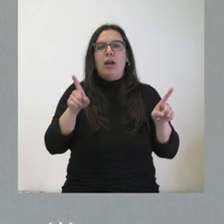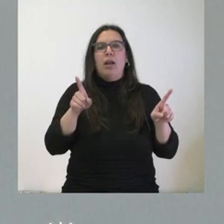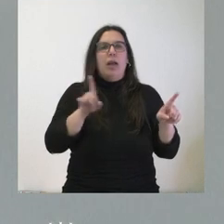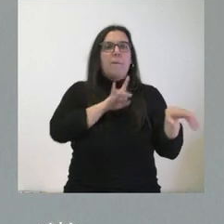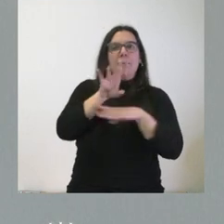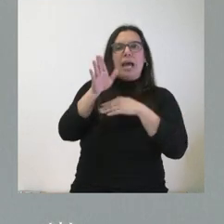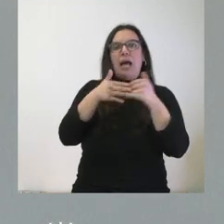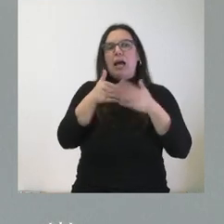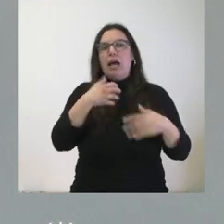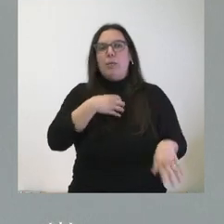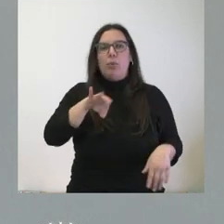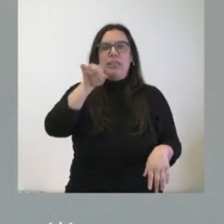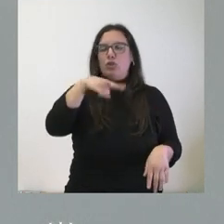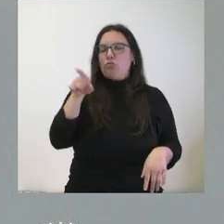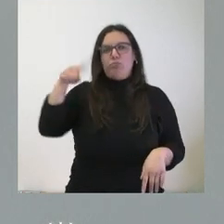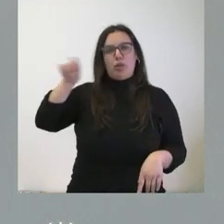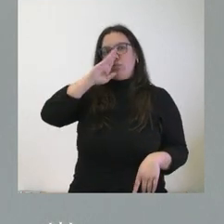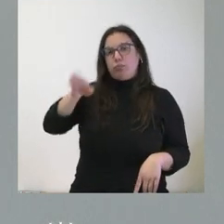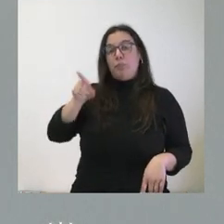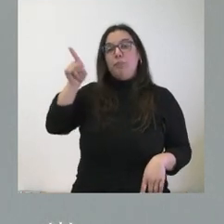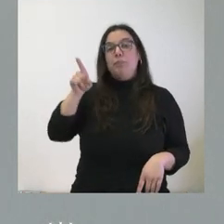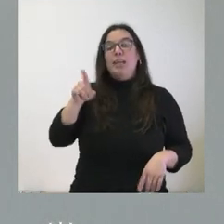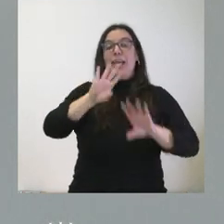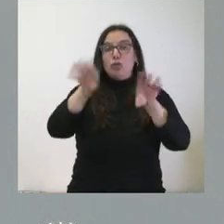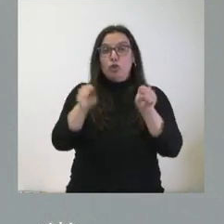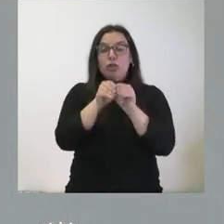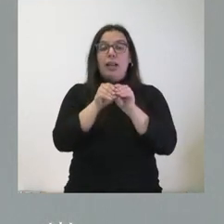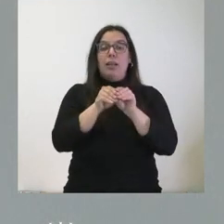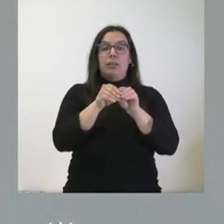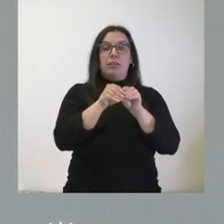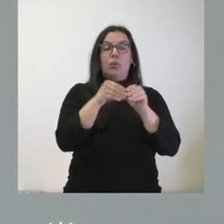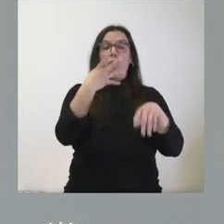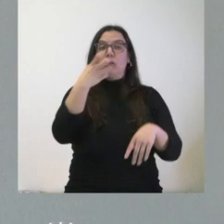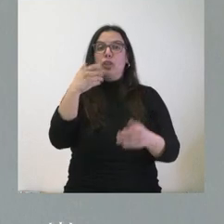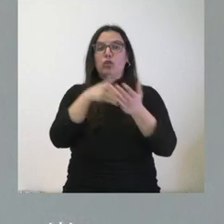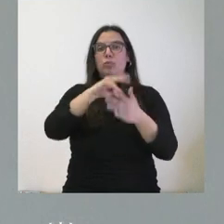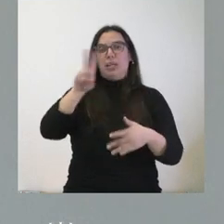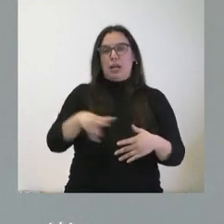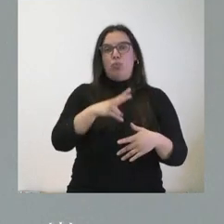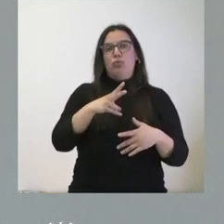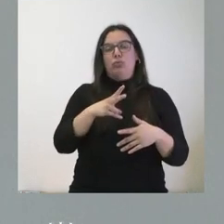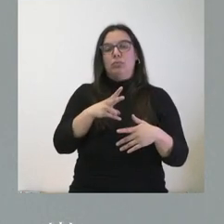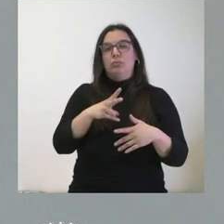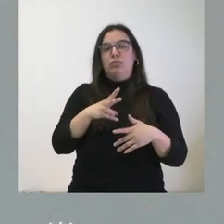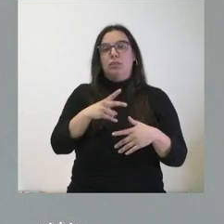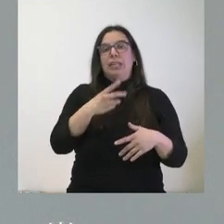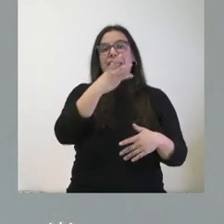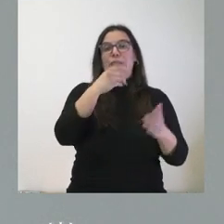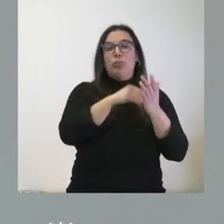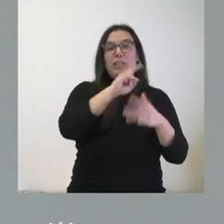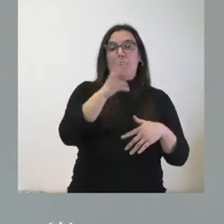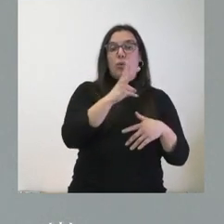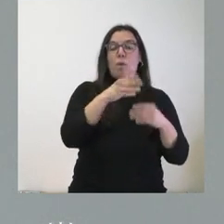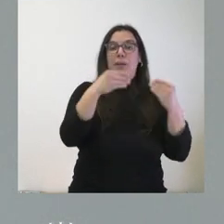enviar o no en el tiempo. Por tanto, entre las dos cantidades hablaríamos de una primera remesa de 400.000 euros, algo más de 300.000 euros